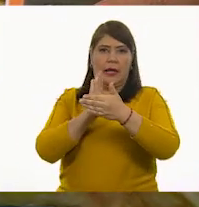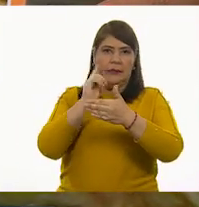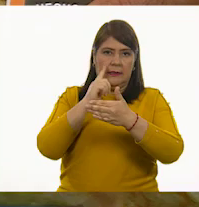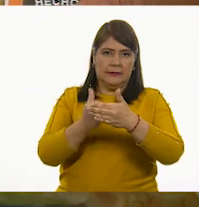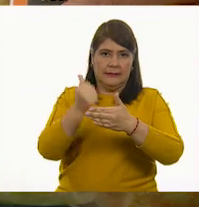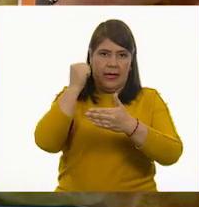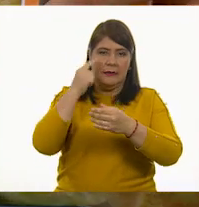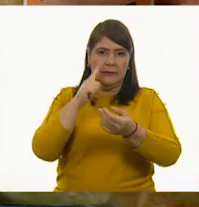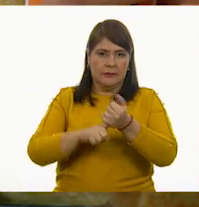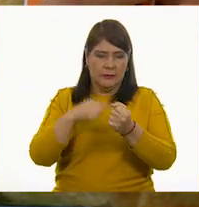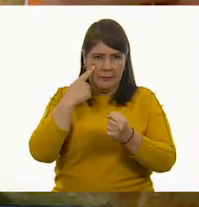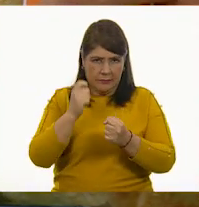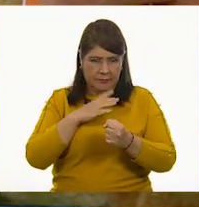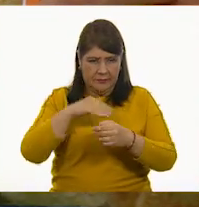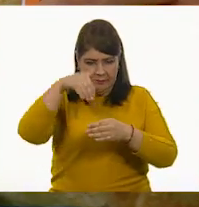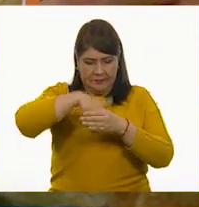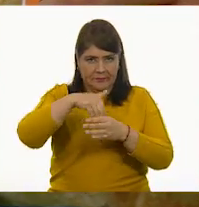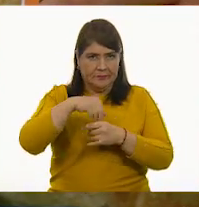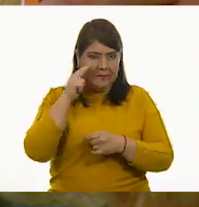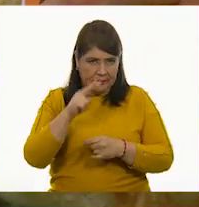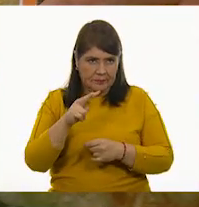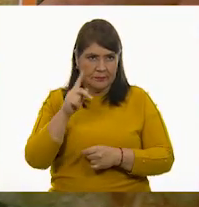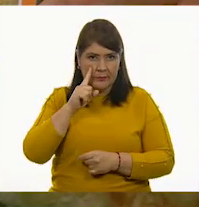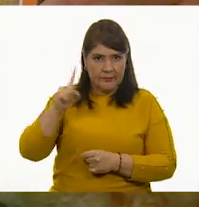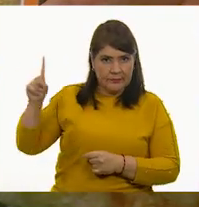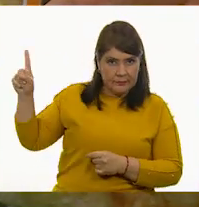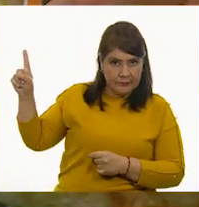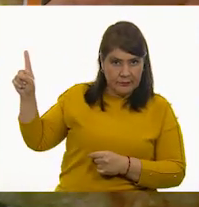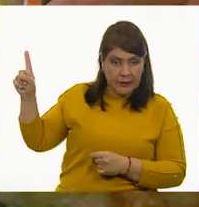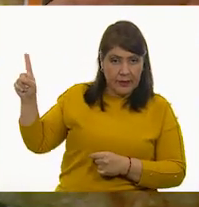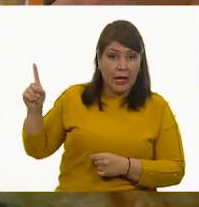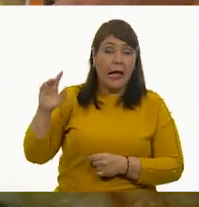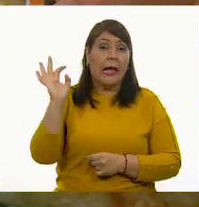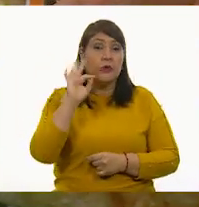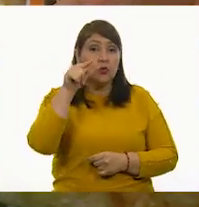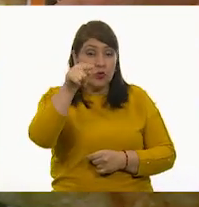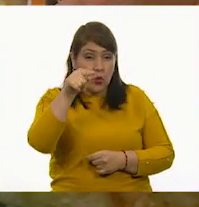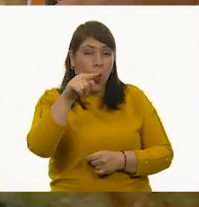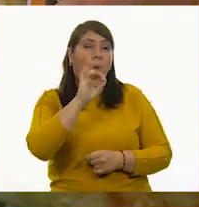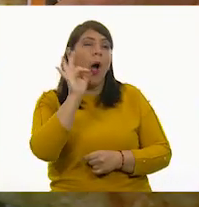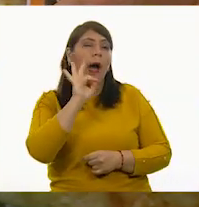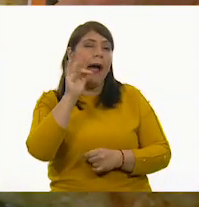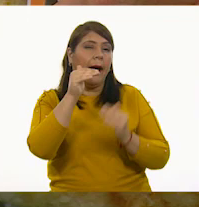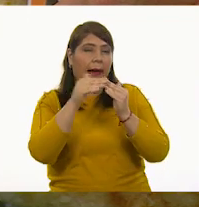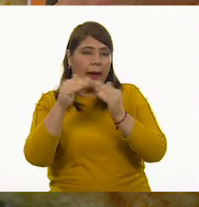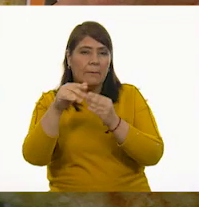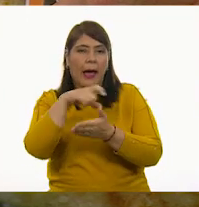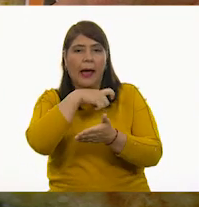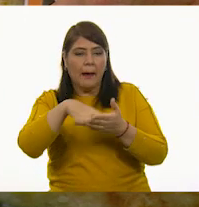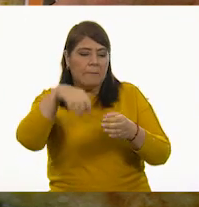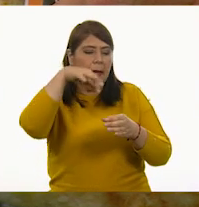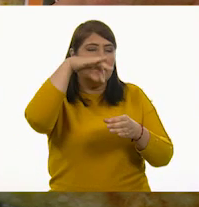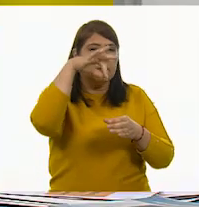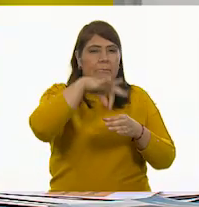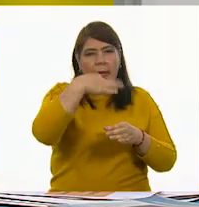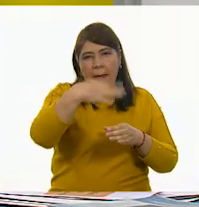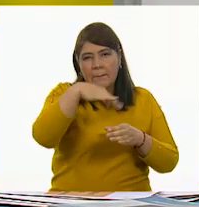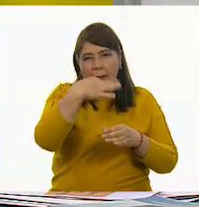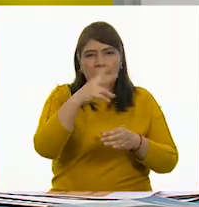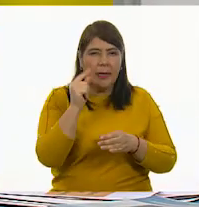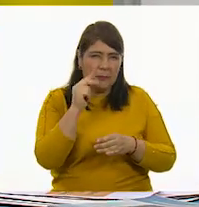Y ahí viene. Si ustedes en casa adquieren una bolsa de papitas que conocemos,